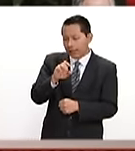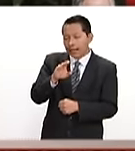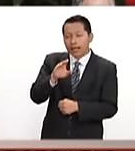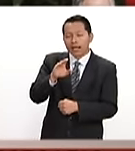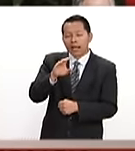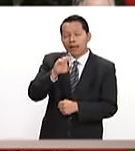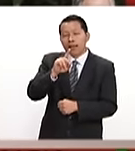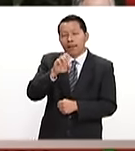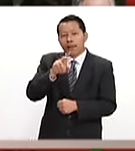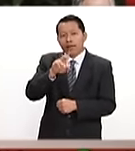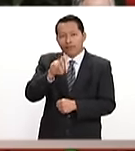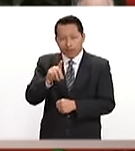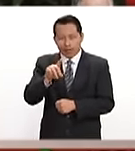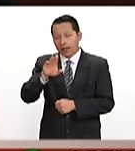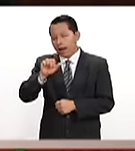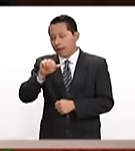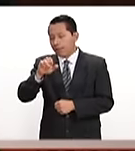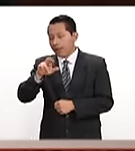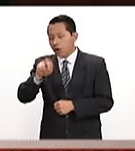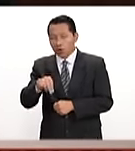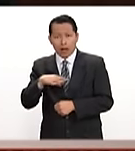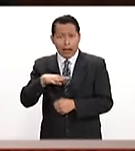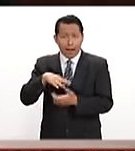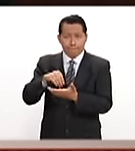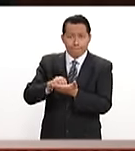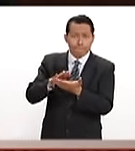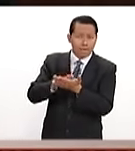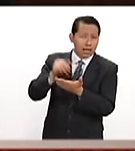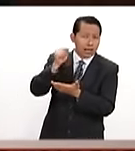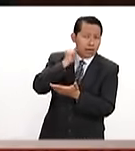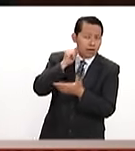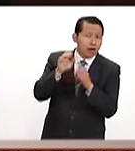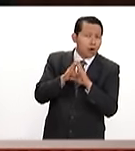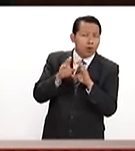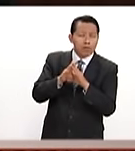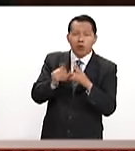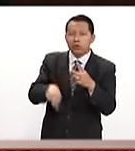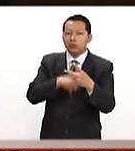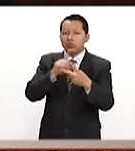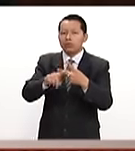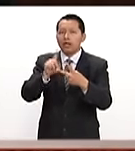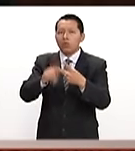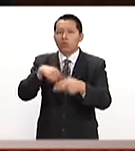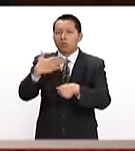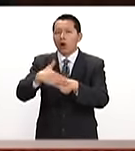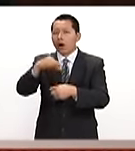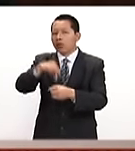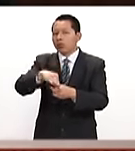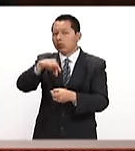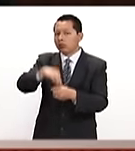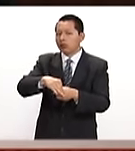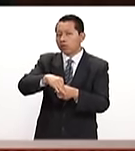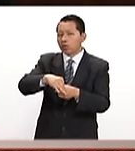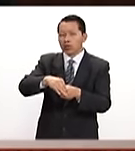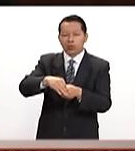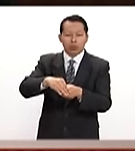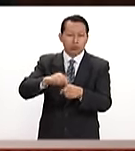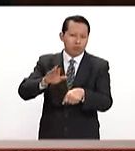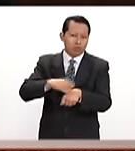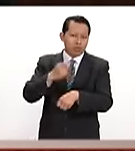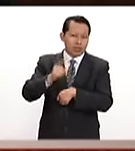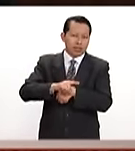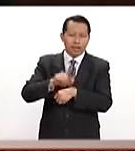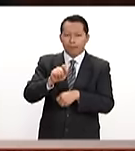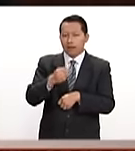abiertamente planteó ya en el Parlamento la necesidad de un segundo referéndum, con referencia al del día